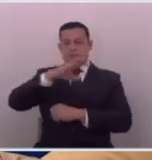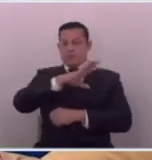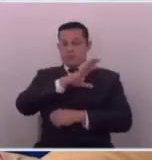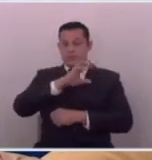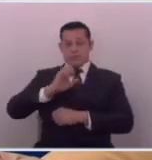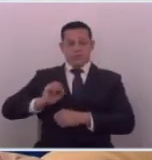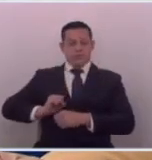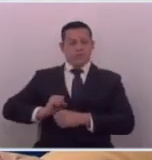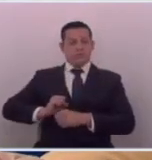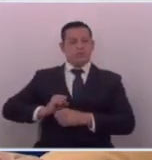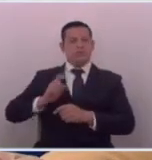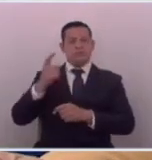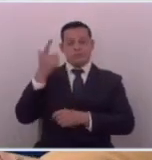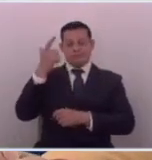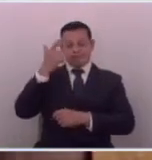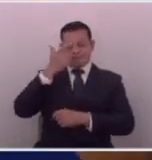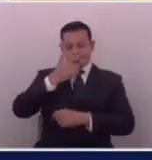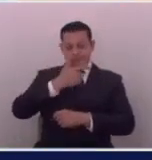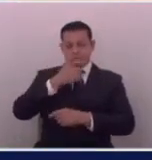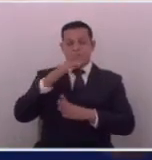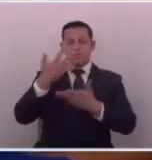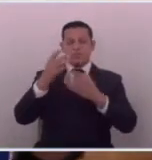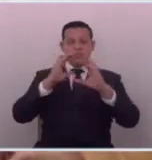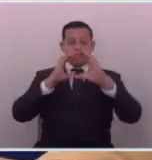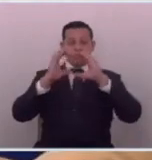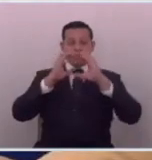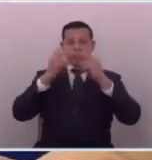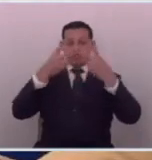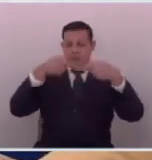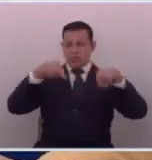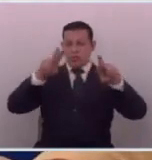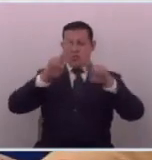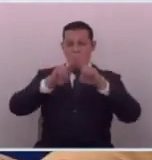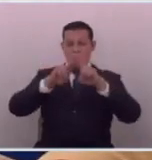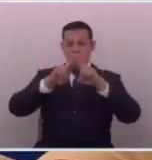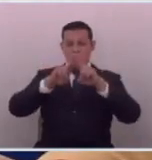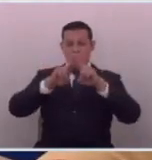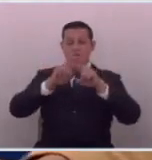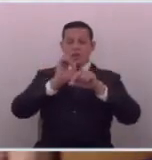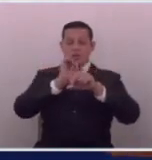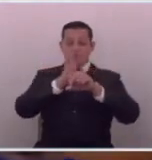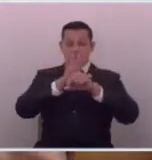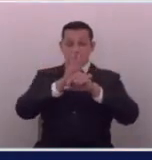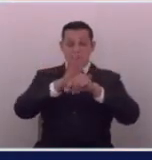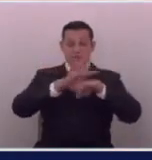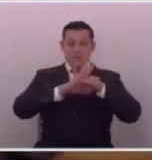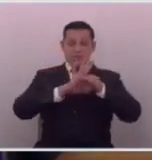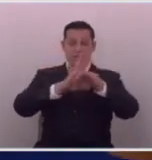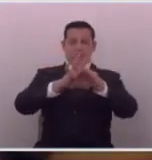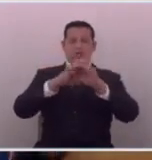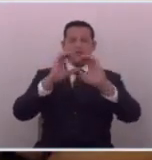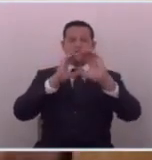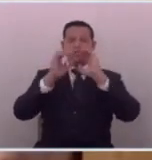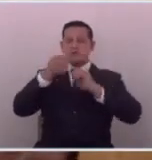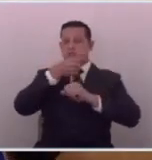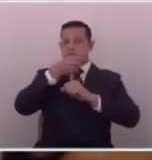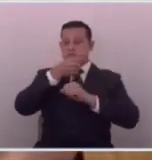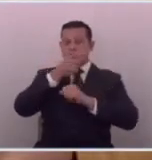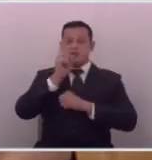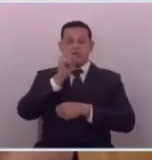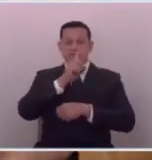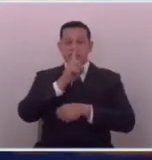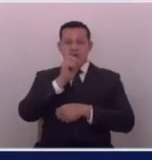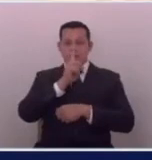porque es bien triste como esos medios tradicionales incluso se han atrevido a llevar noticias que son completamente